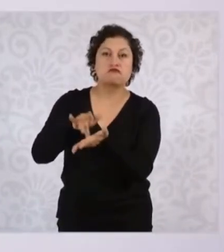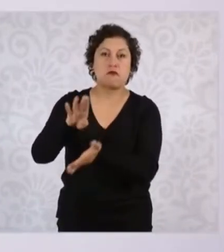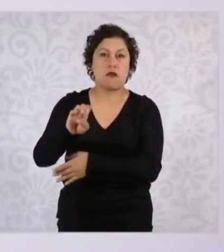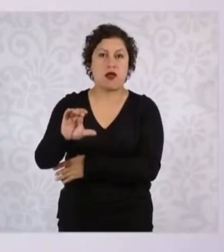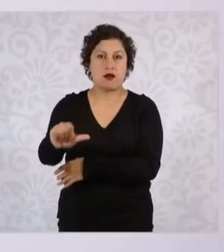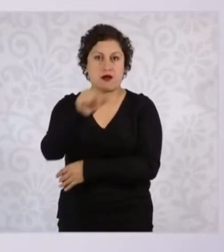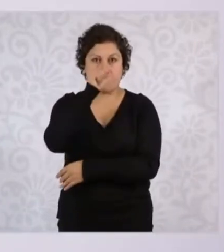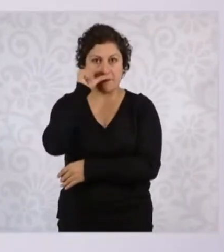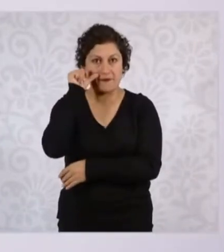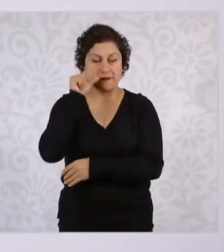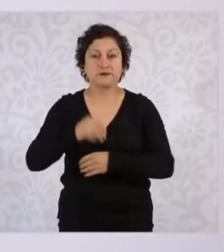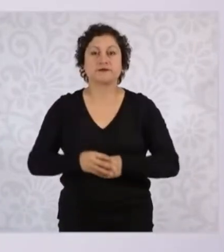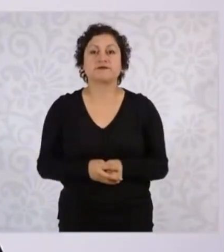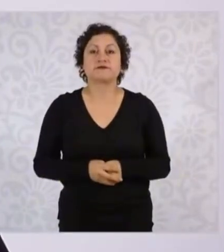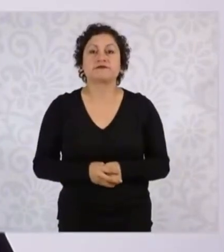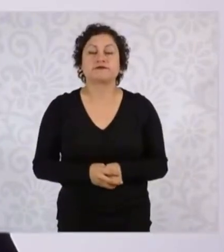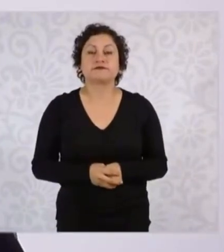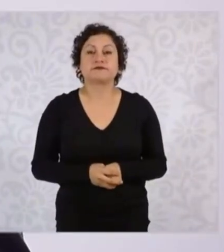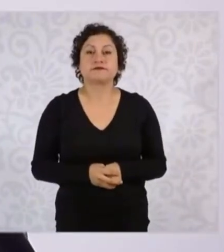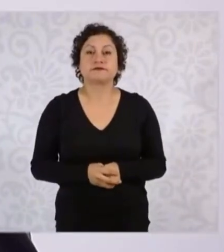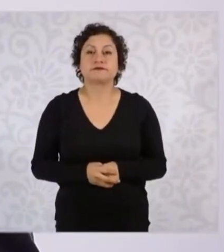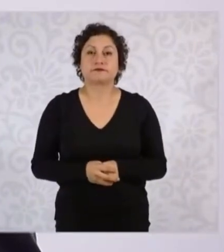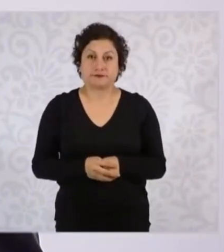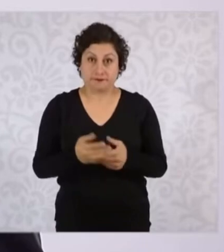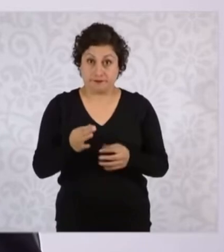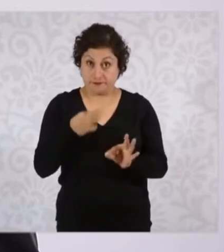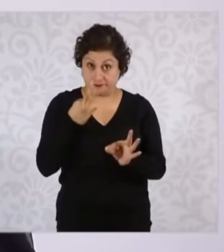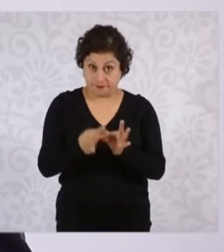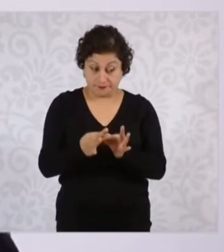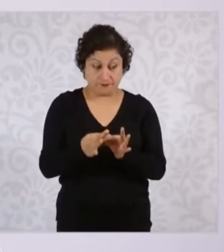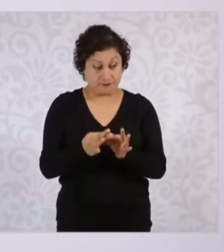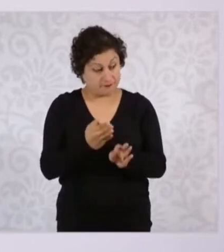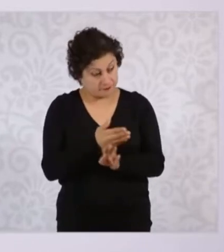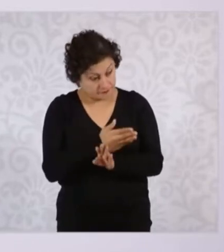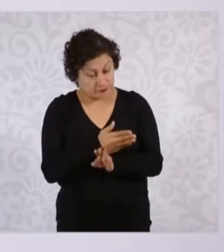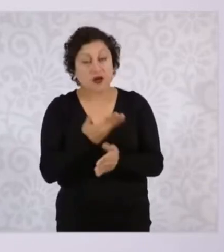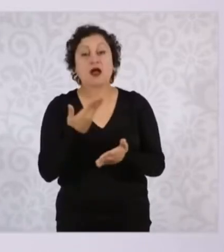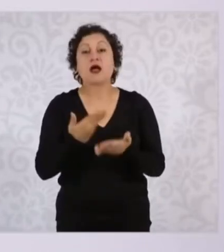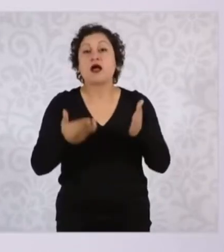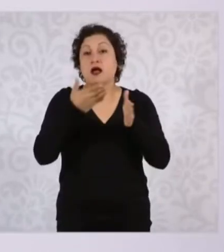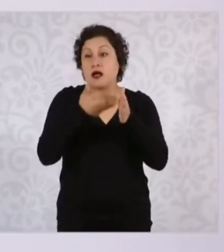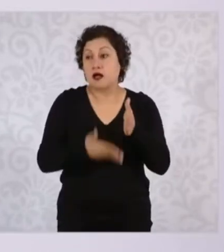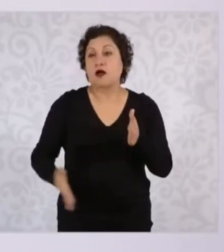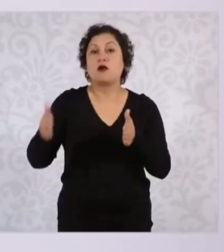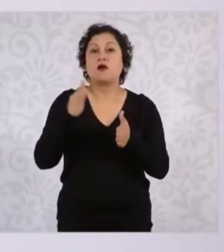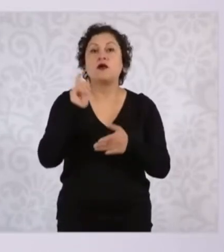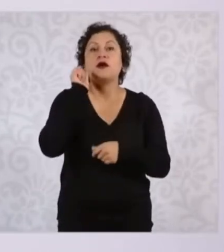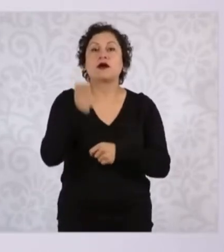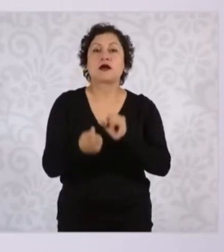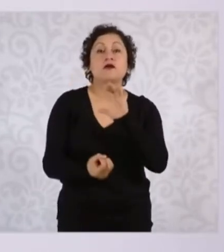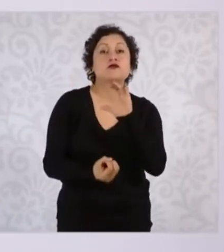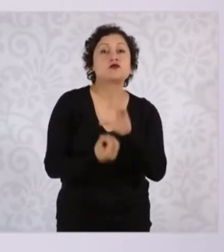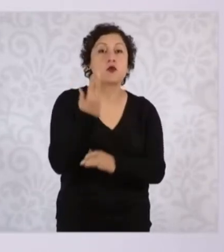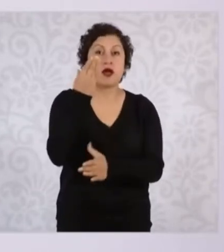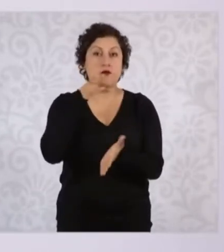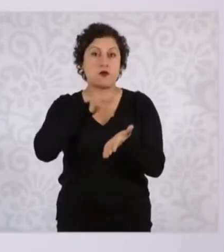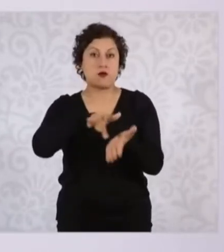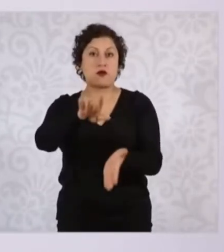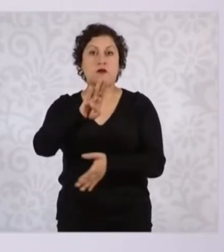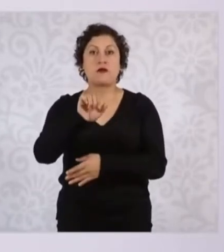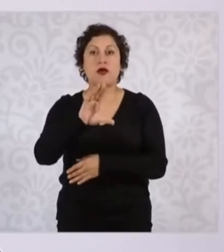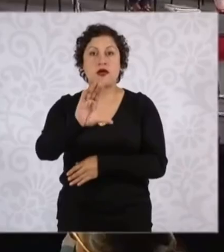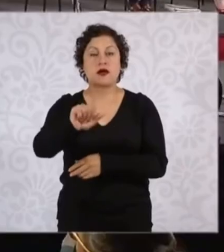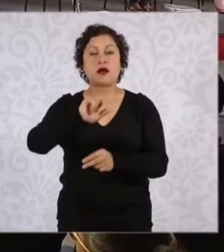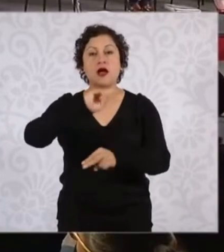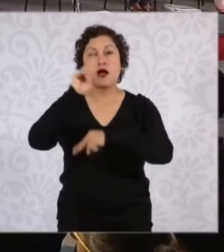¿Cuál es el siguiente paso? Una nueva beca universal para todas